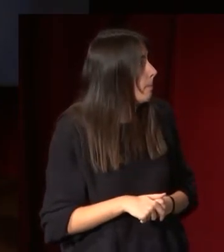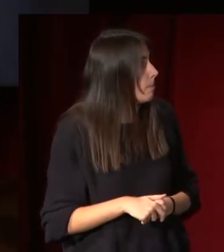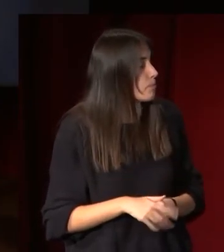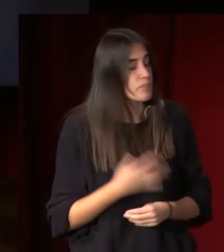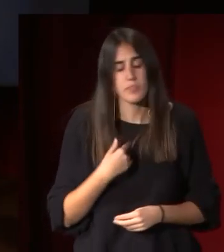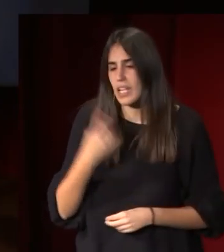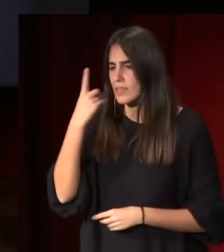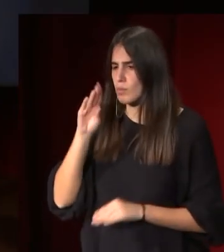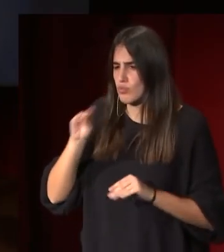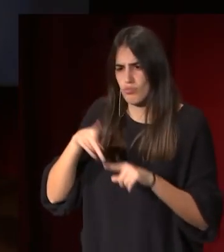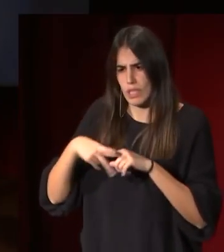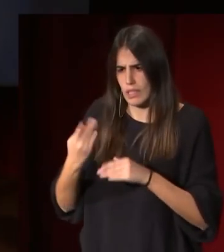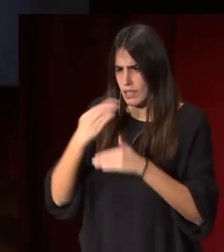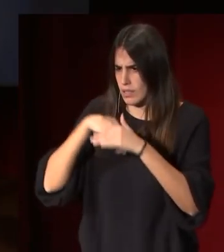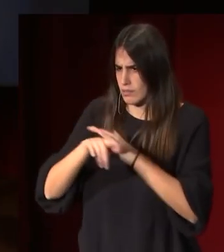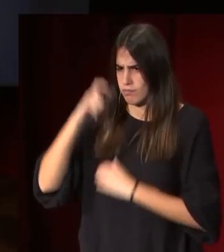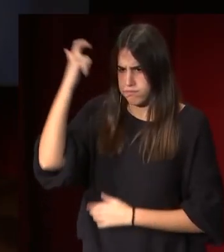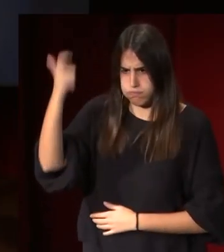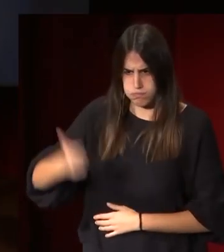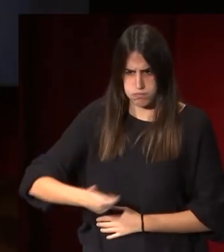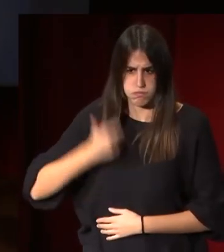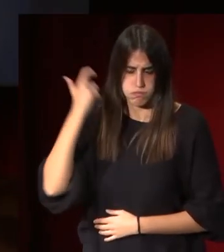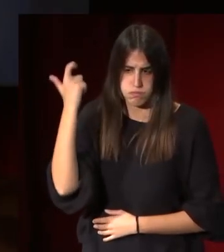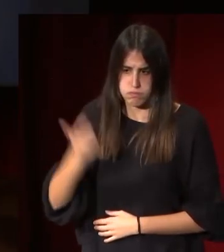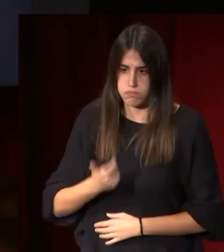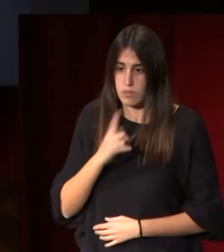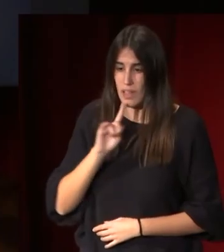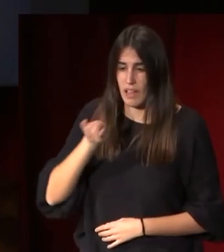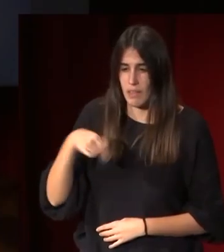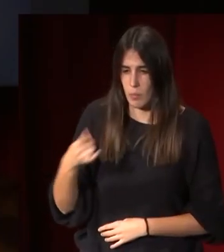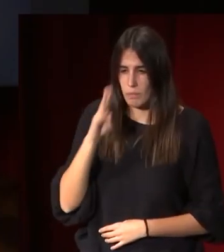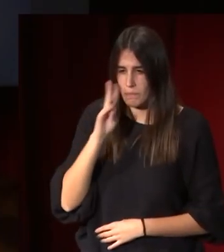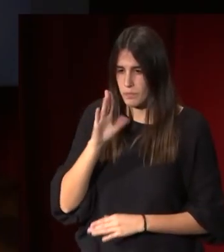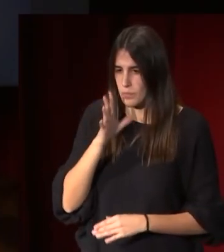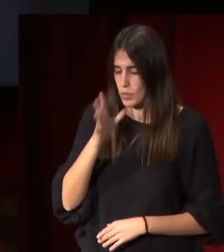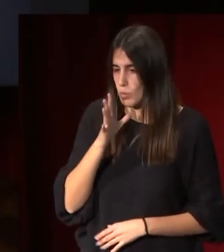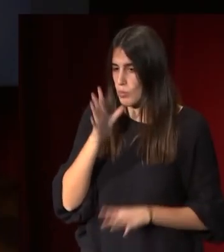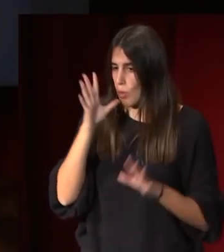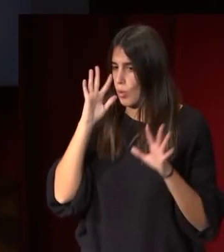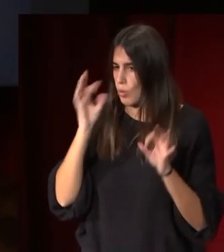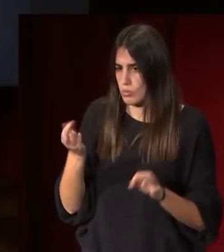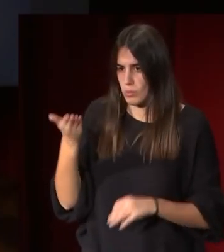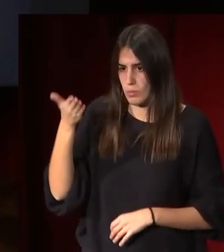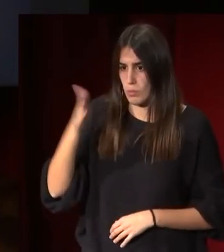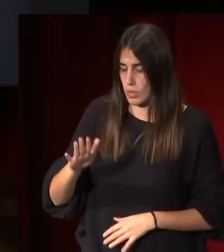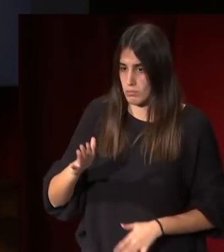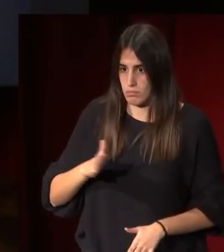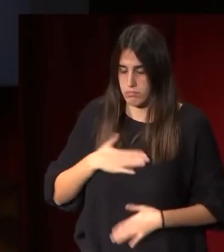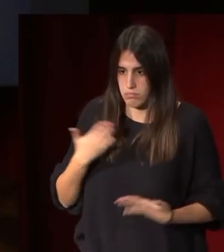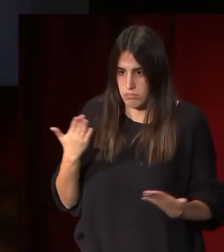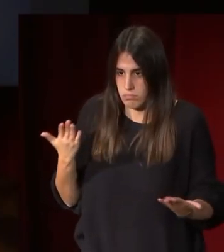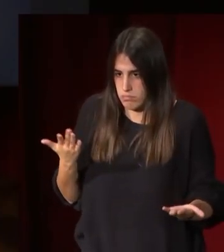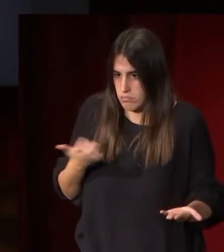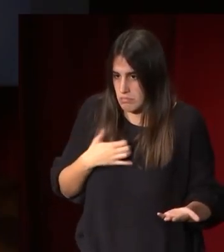mucho tiempo y por motivos que luego veremos que digamos que fallece de manera inesperada y sin